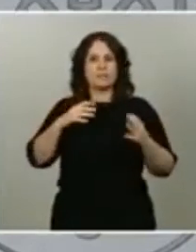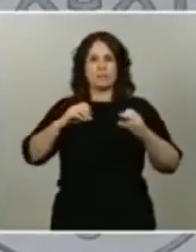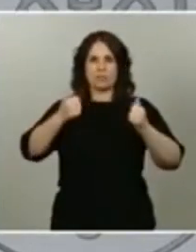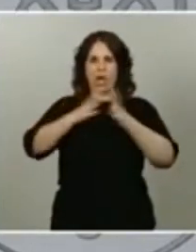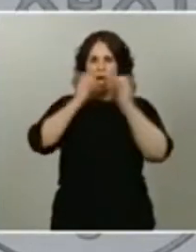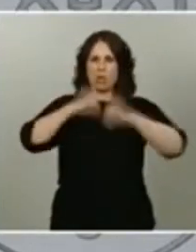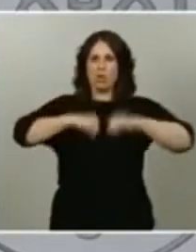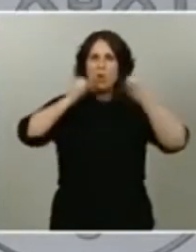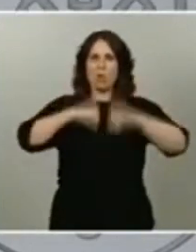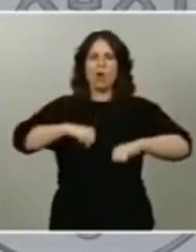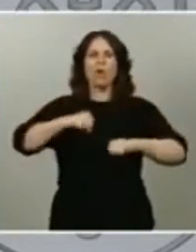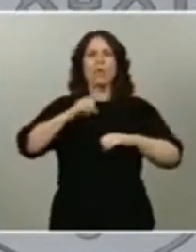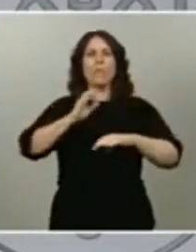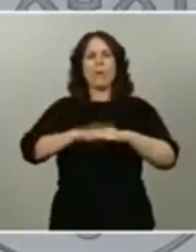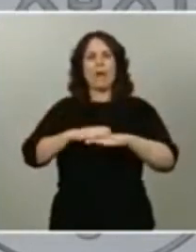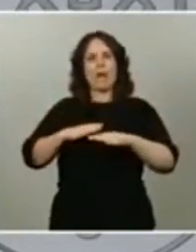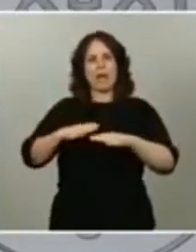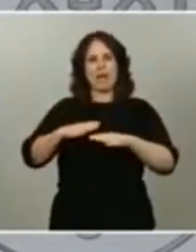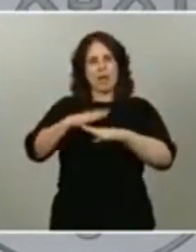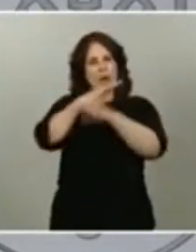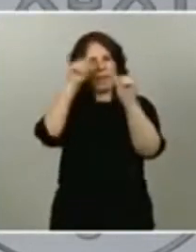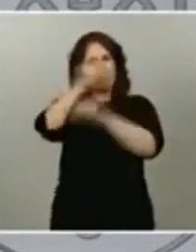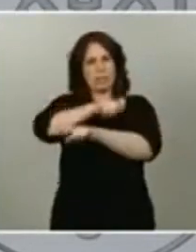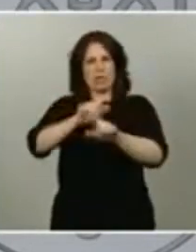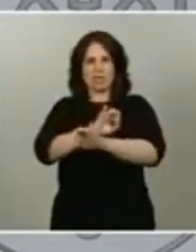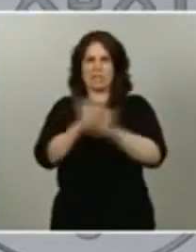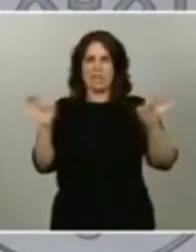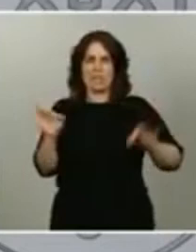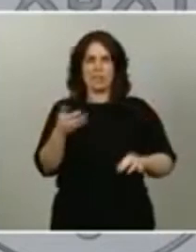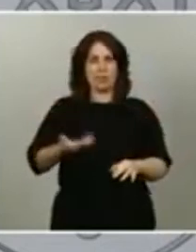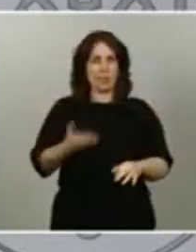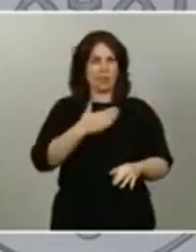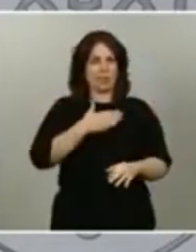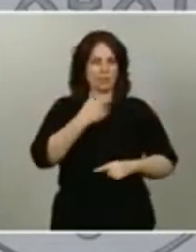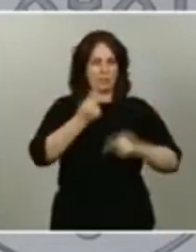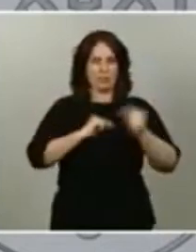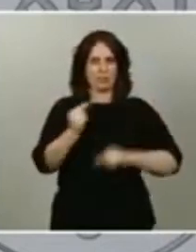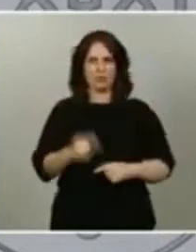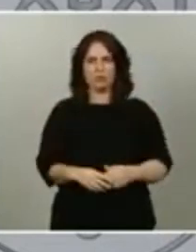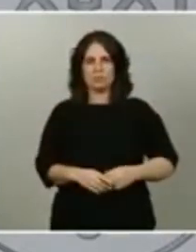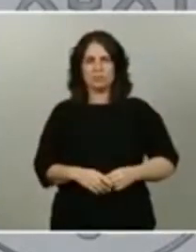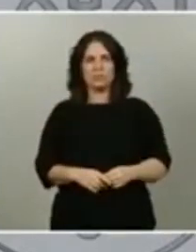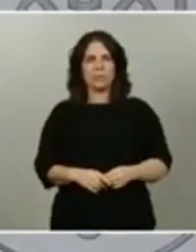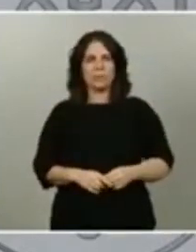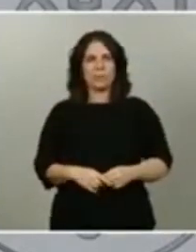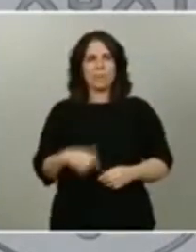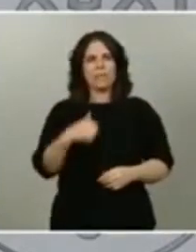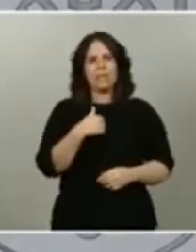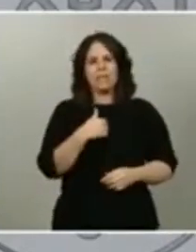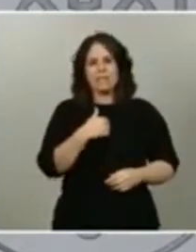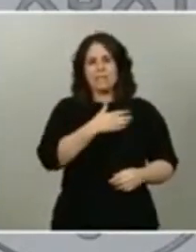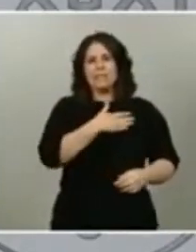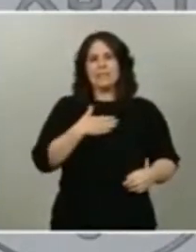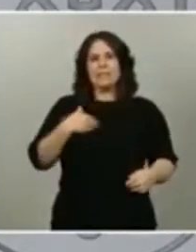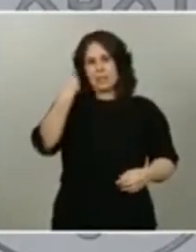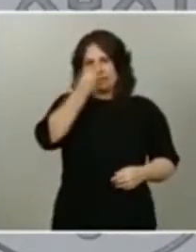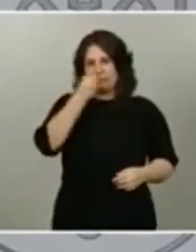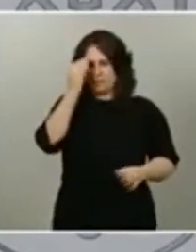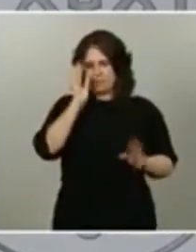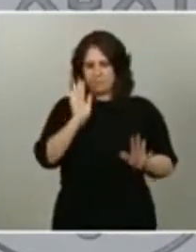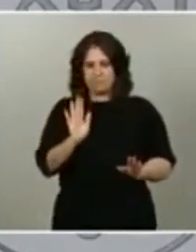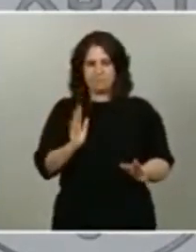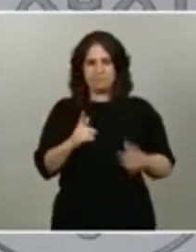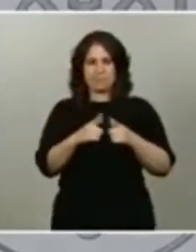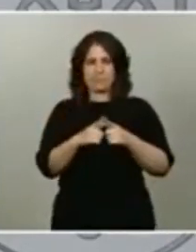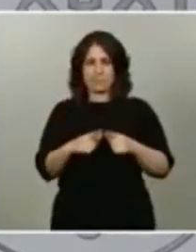será fundamental en nuestro proyecto de presupuesto yo quiero pensar que Esquerra Republicana de Cataluña está